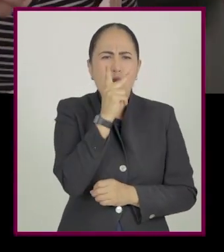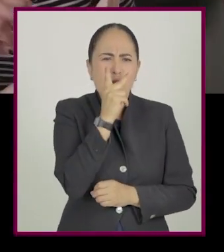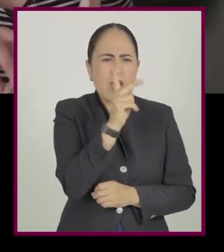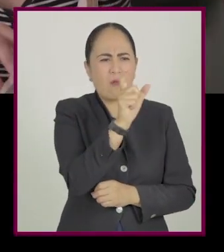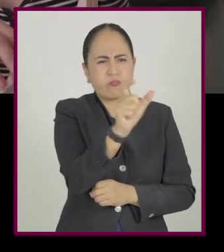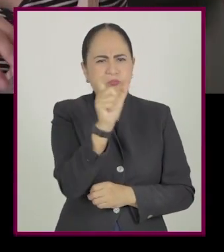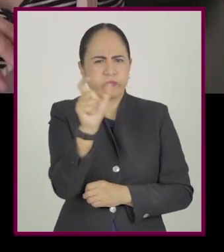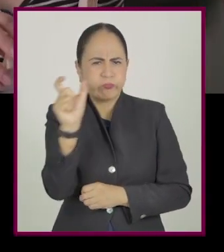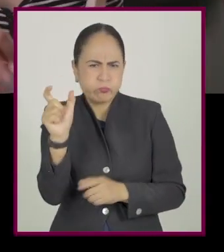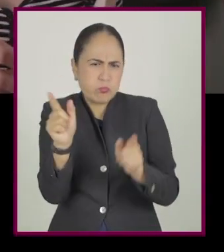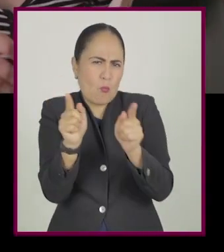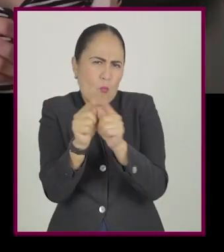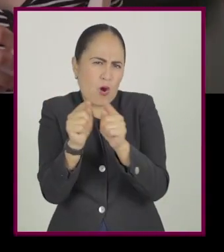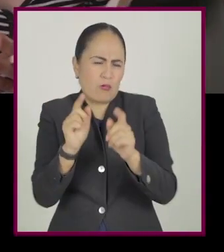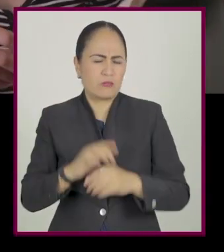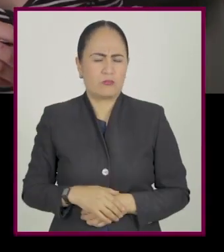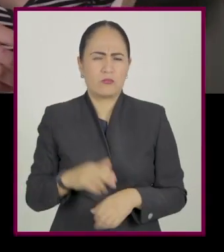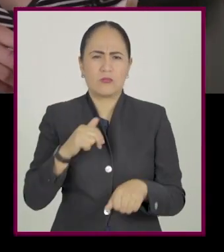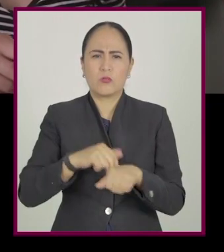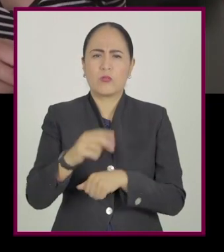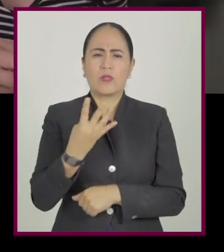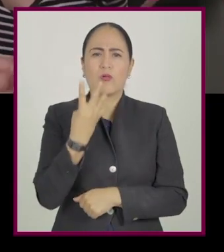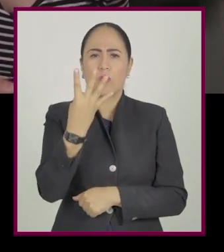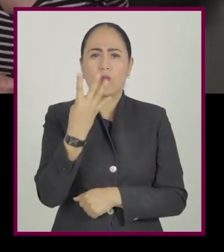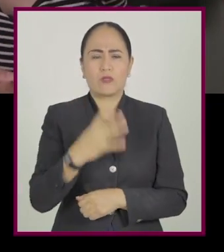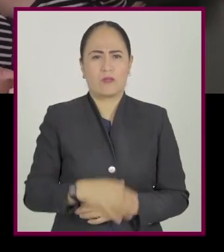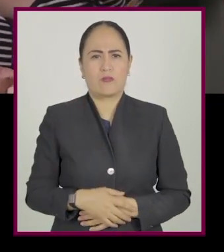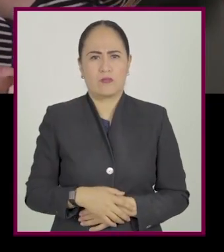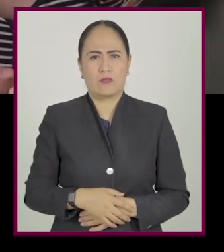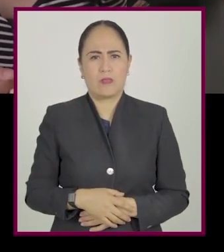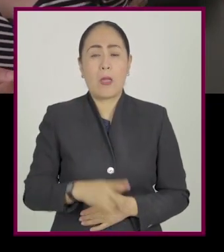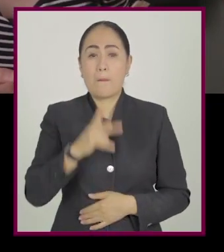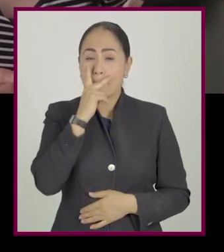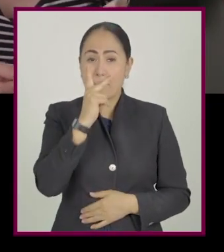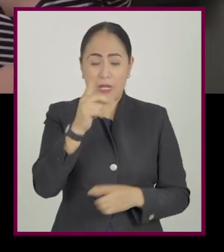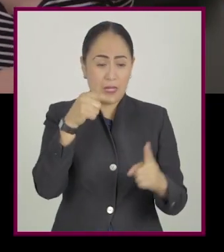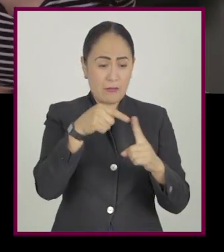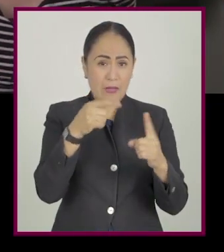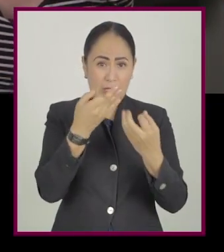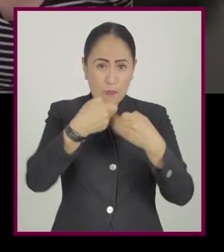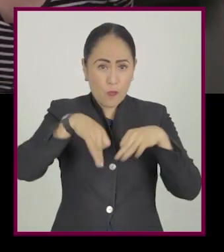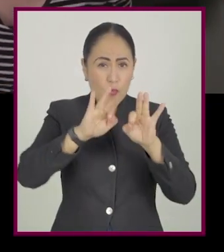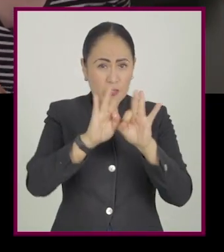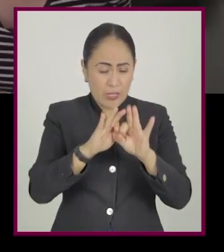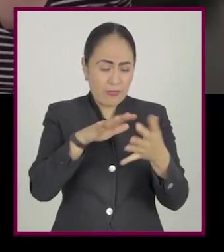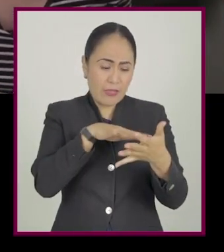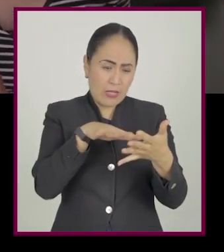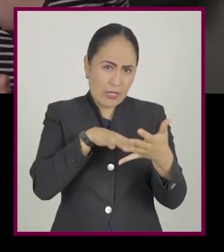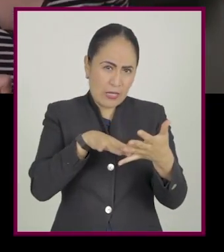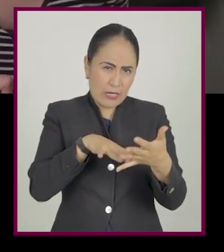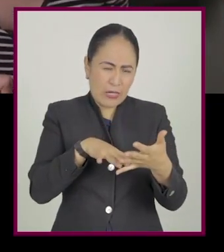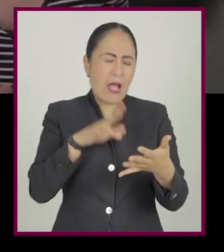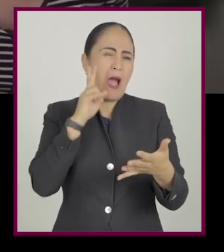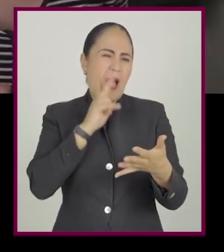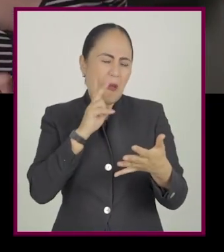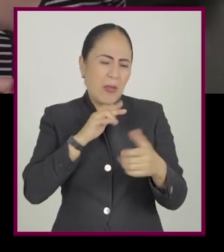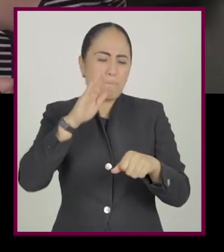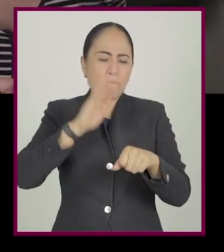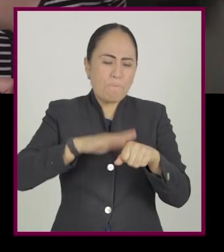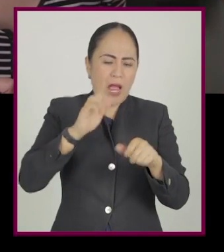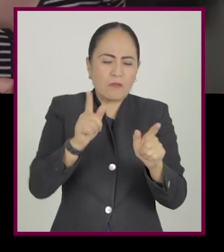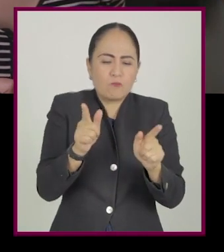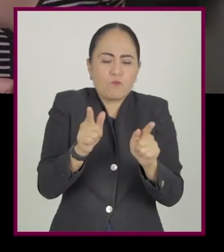pueden ser palabras solas o frases cortas. Paso 4. Hay que leer las palabras clave